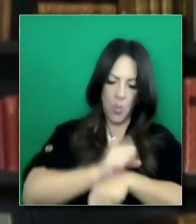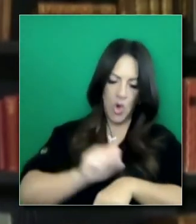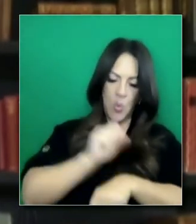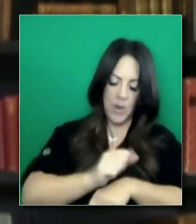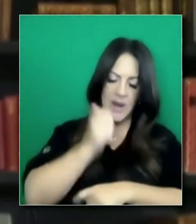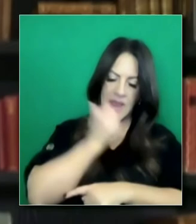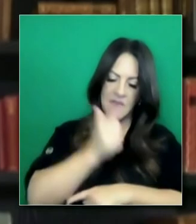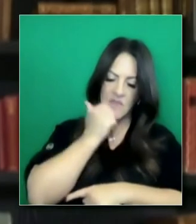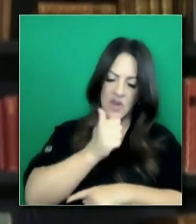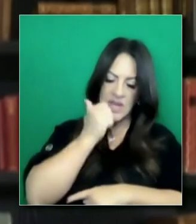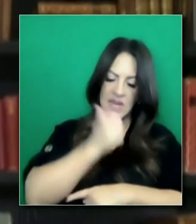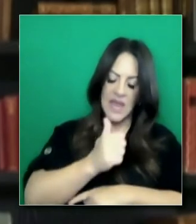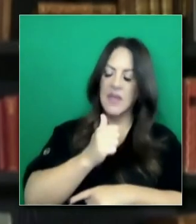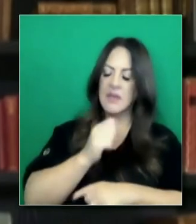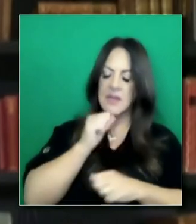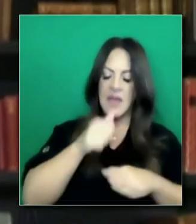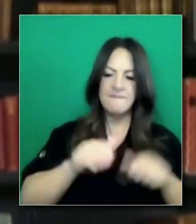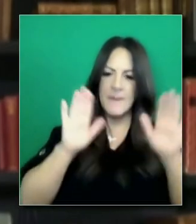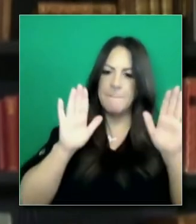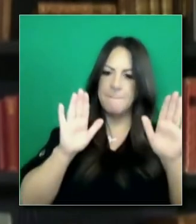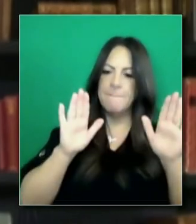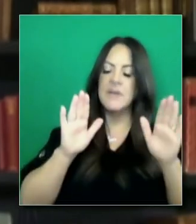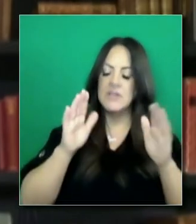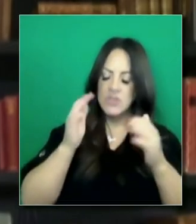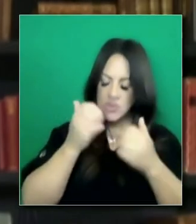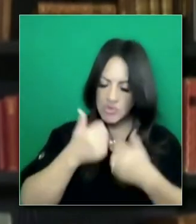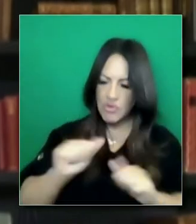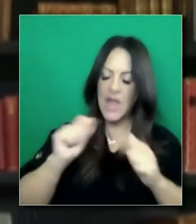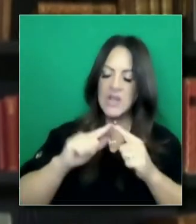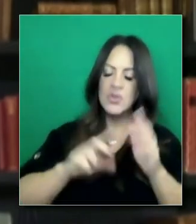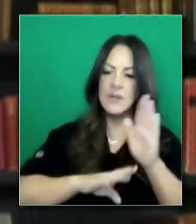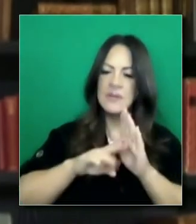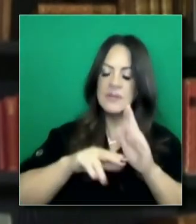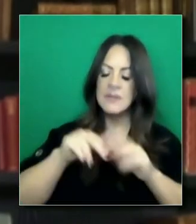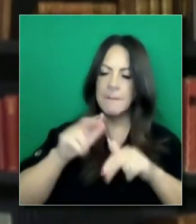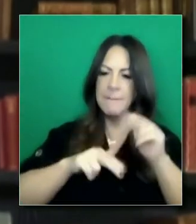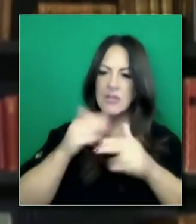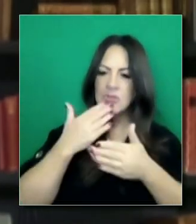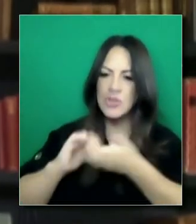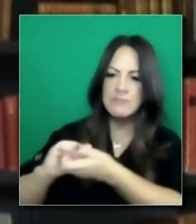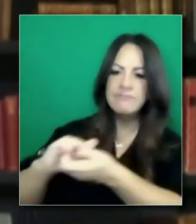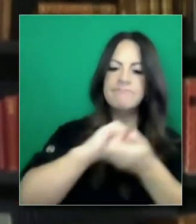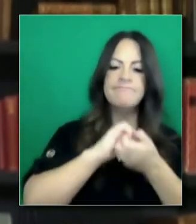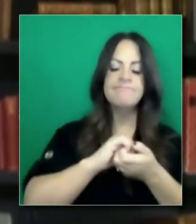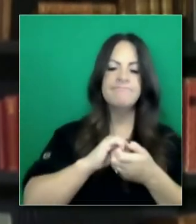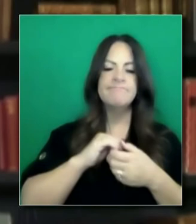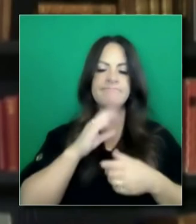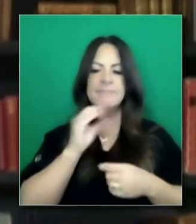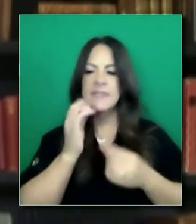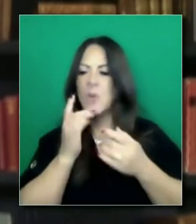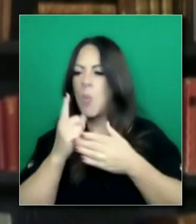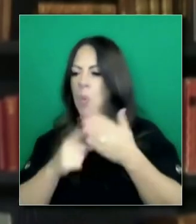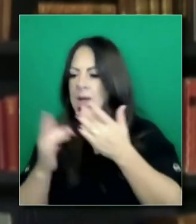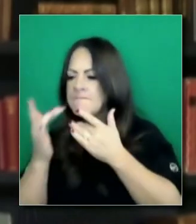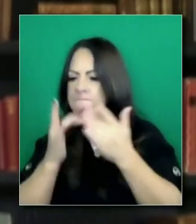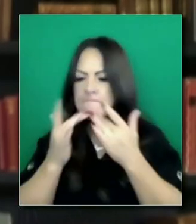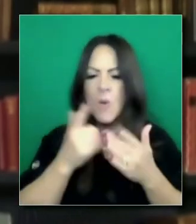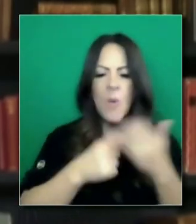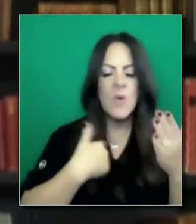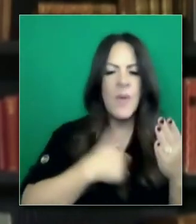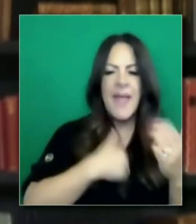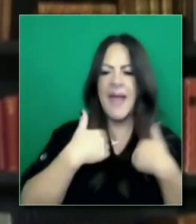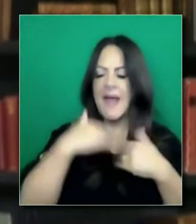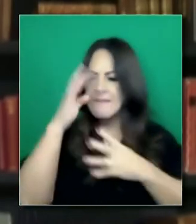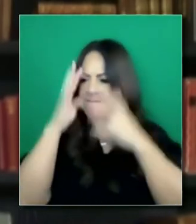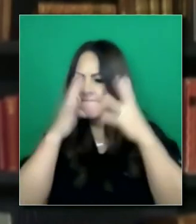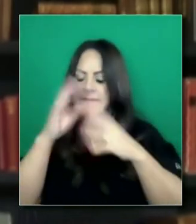importante, seremos proactivos en crear más capacidad, más colaboraciones y usar como palanca